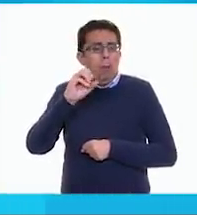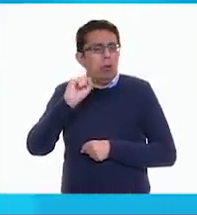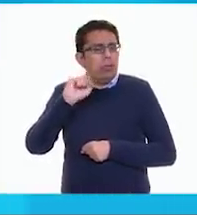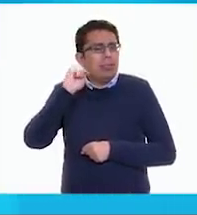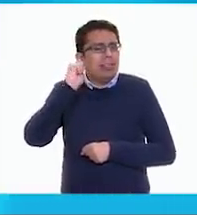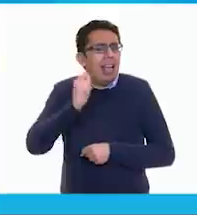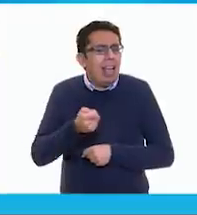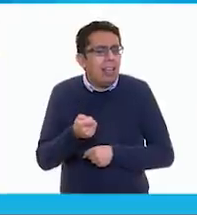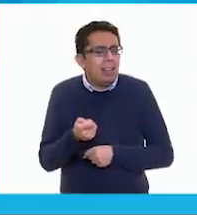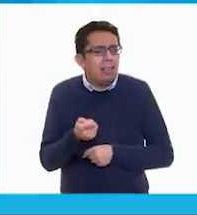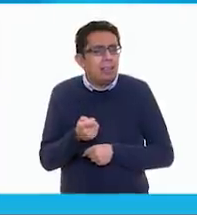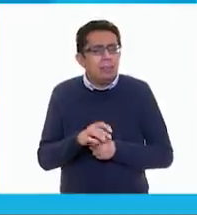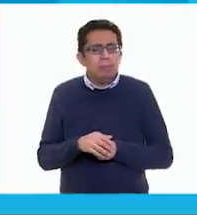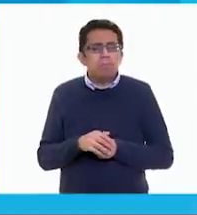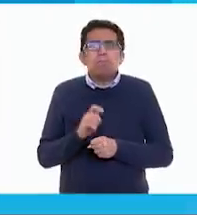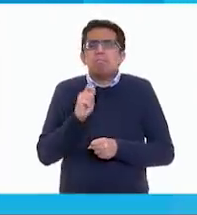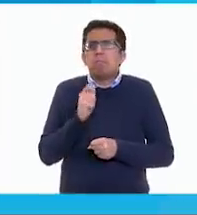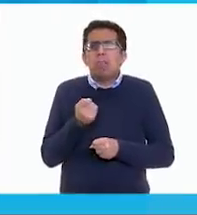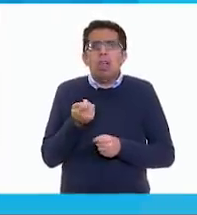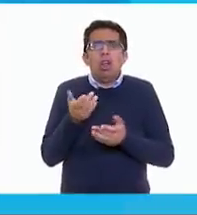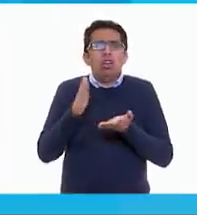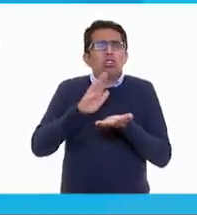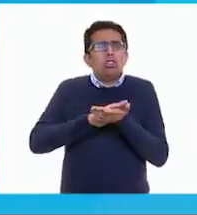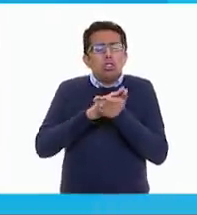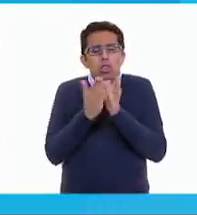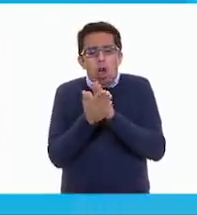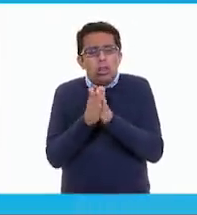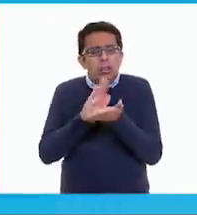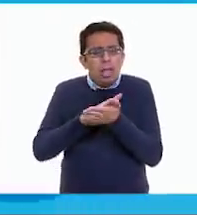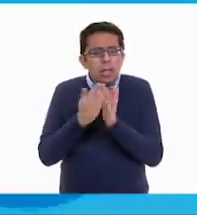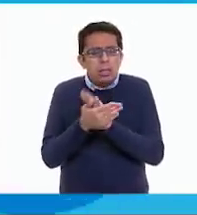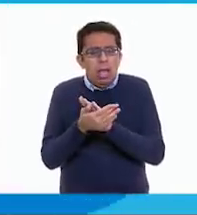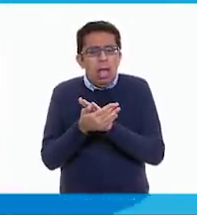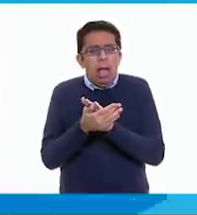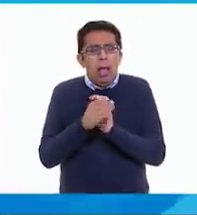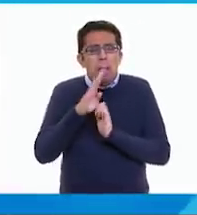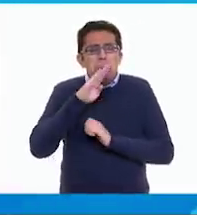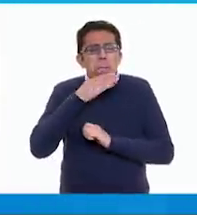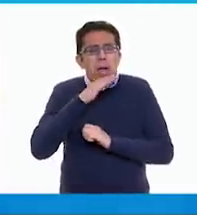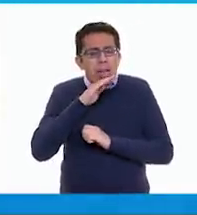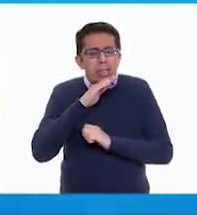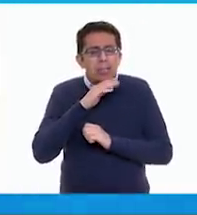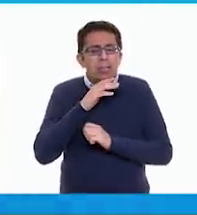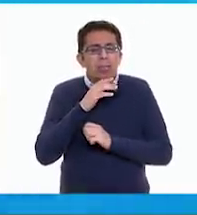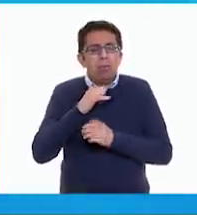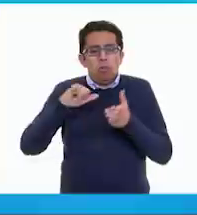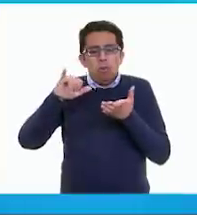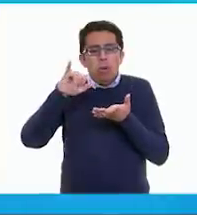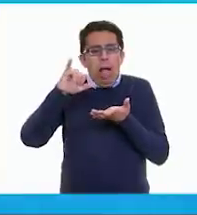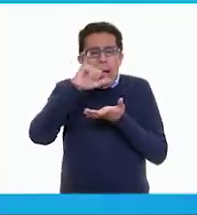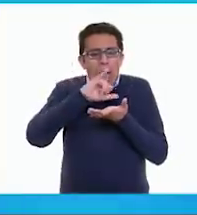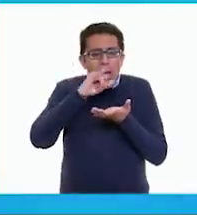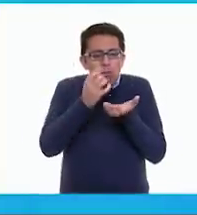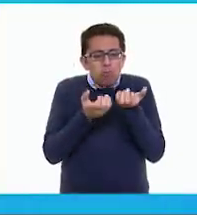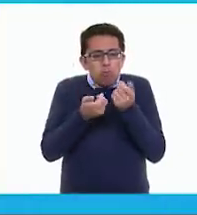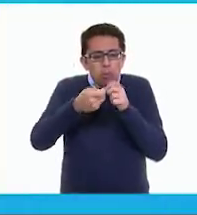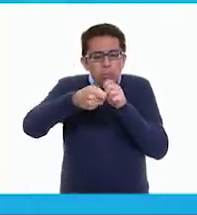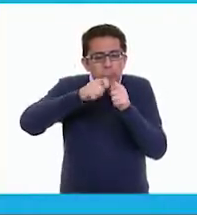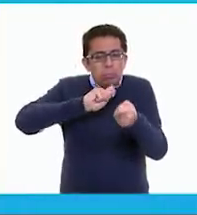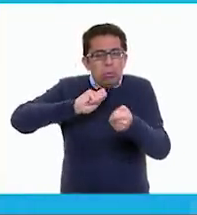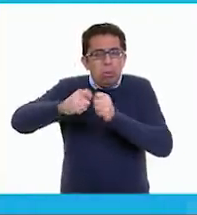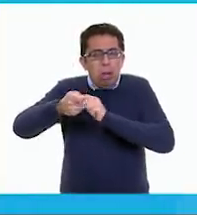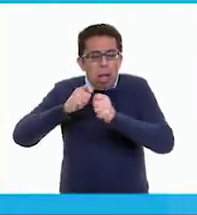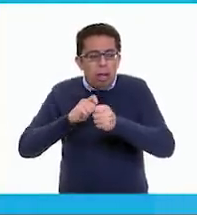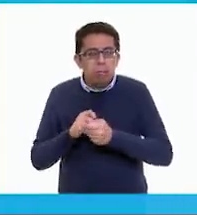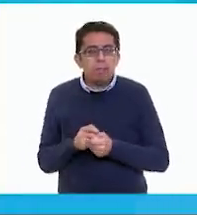como, ¿qué? Tortillas, Pues son las tortillitas de maíz, las frituritas que nosotros comemos con los frijoles. Entonces tu